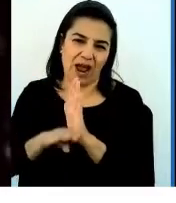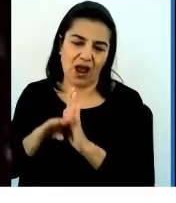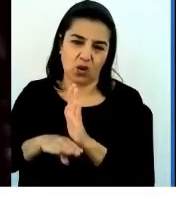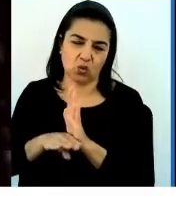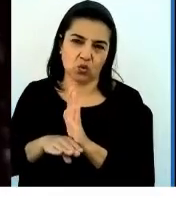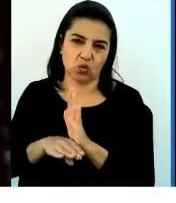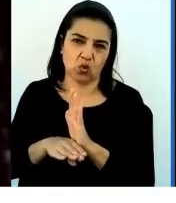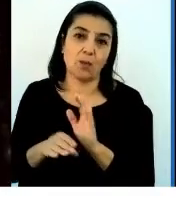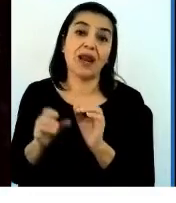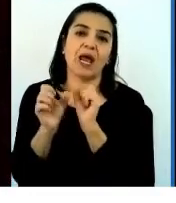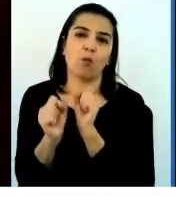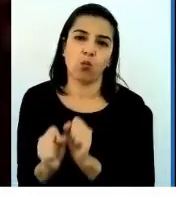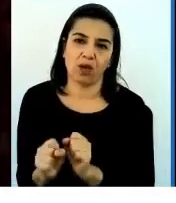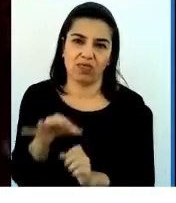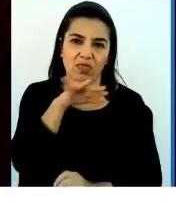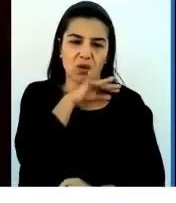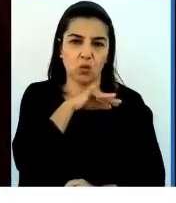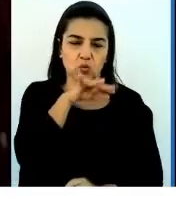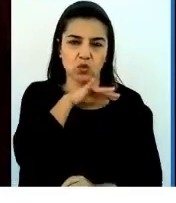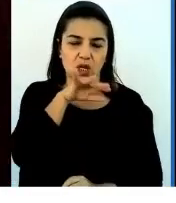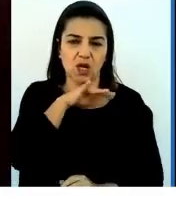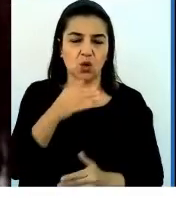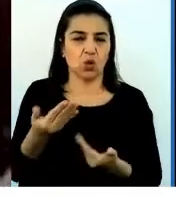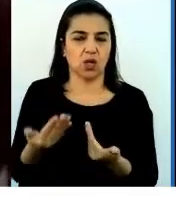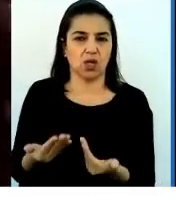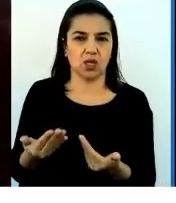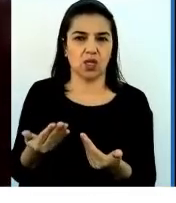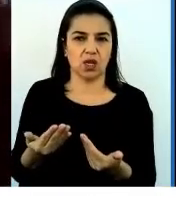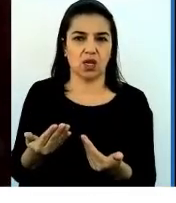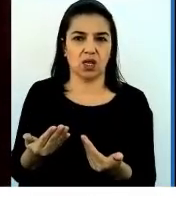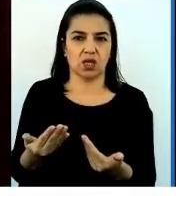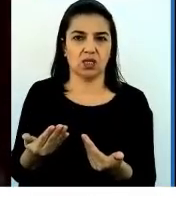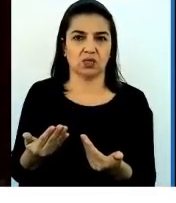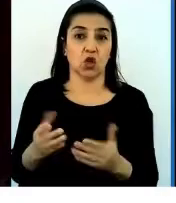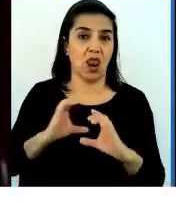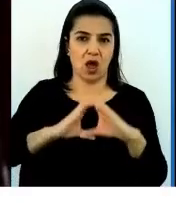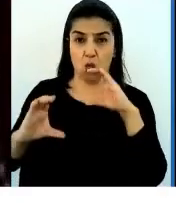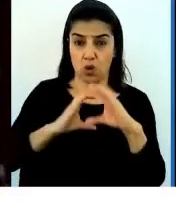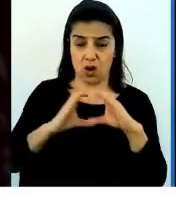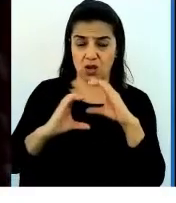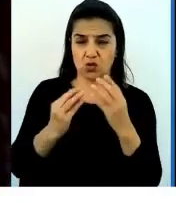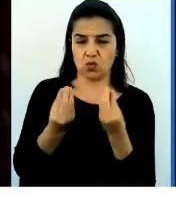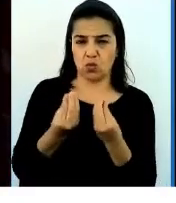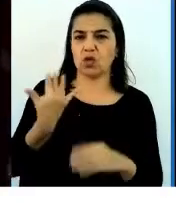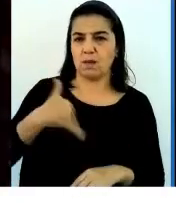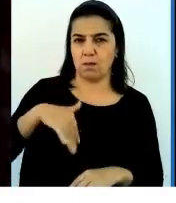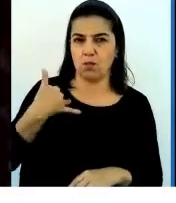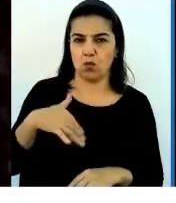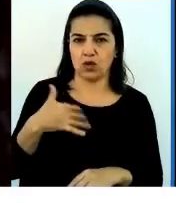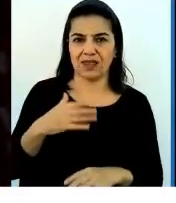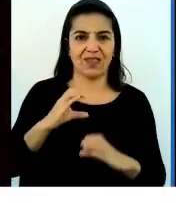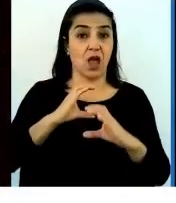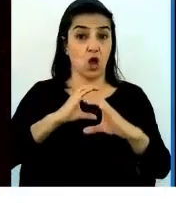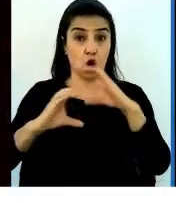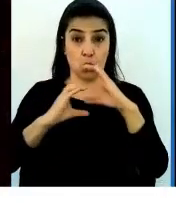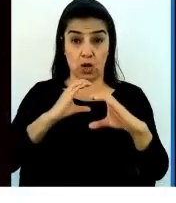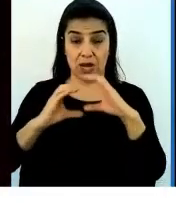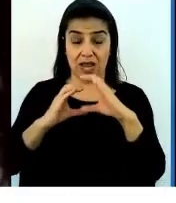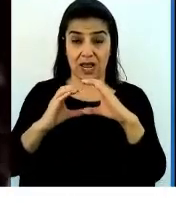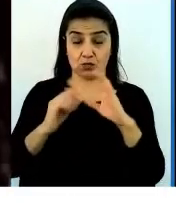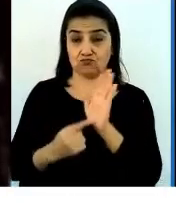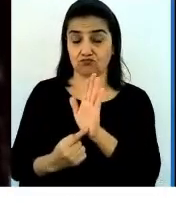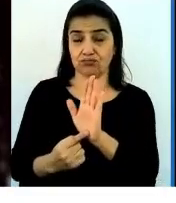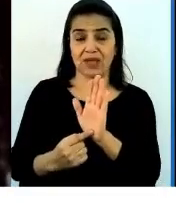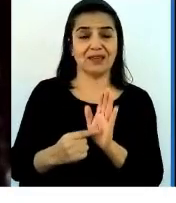que puedan utilizar. En eso todo, comunicación es muy importante y comunicación de la ciencia es muy